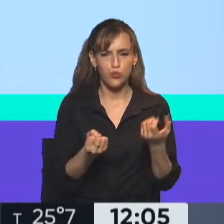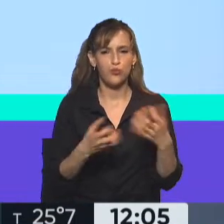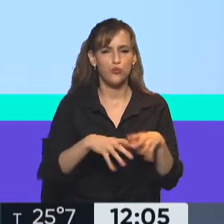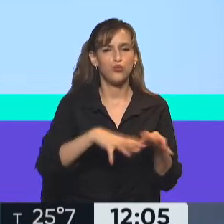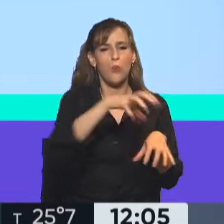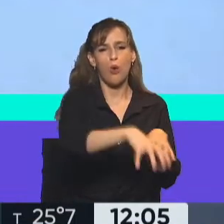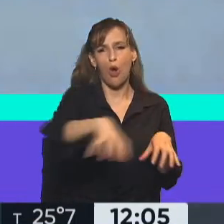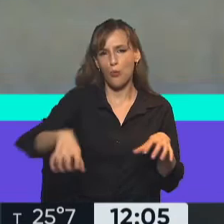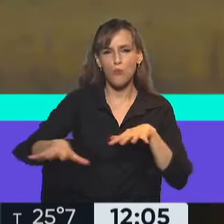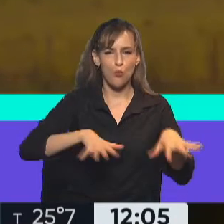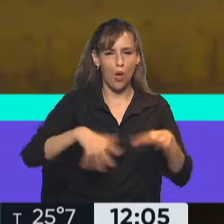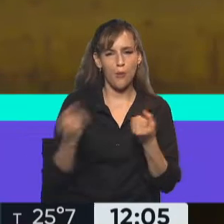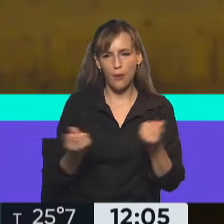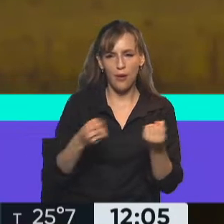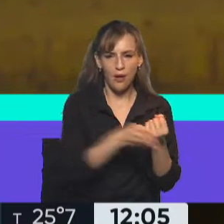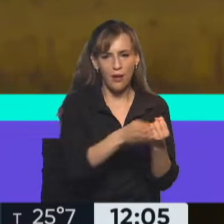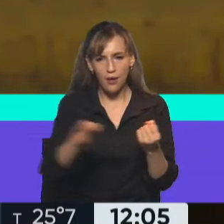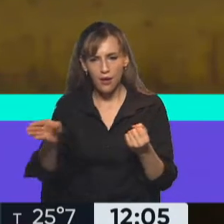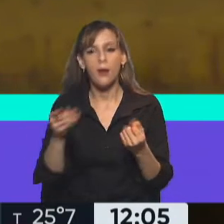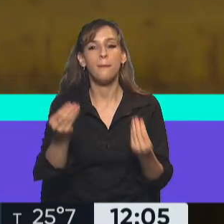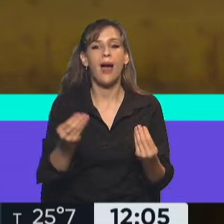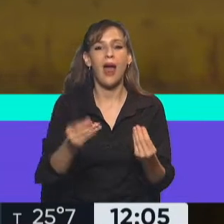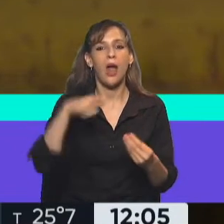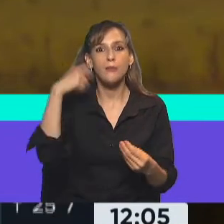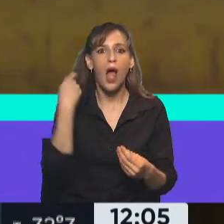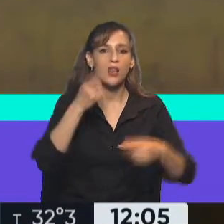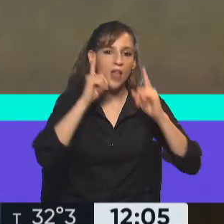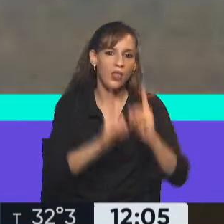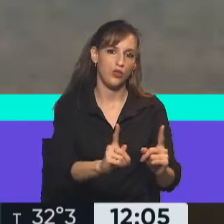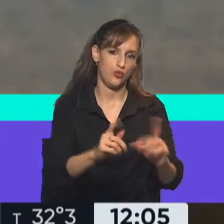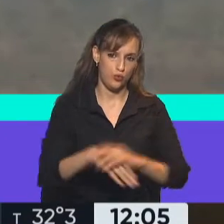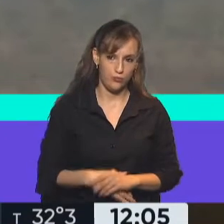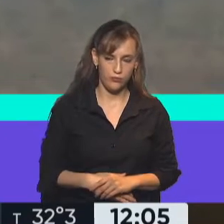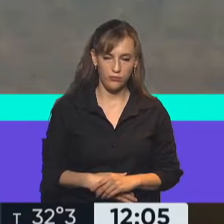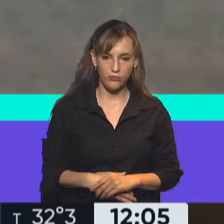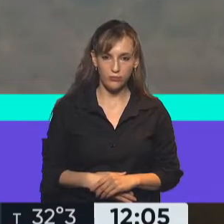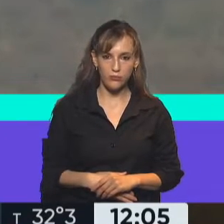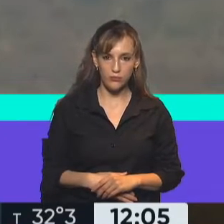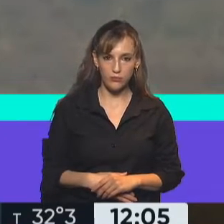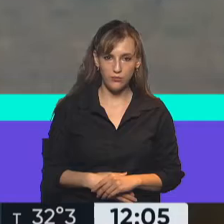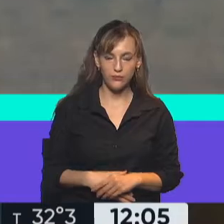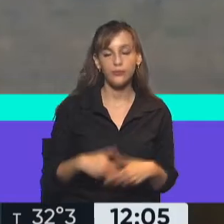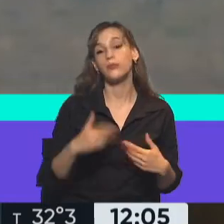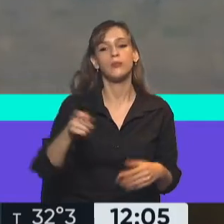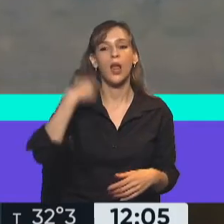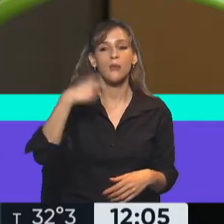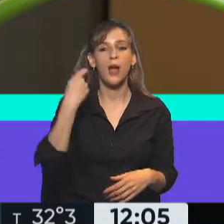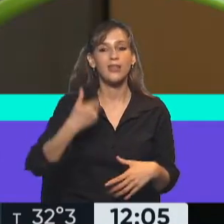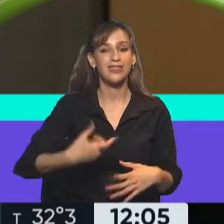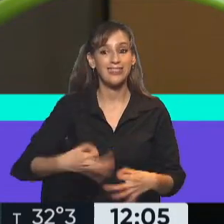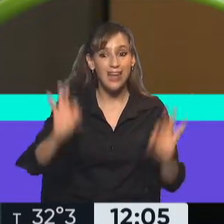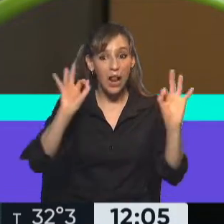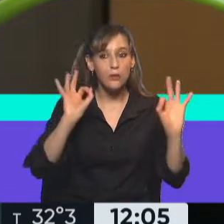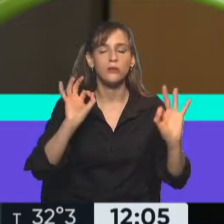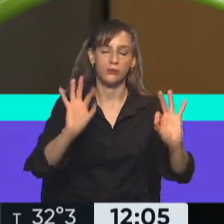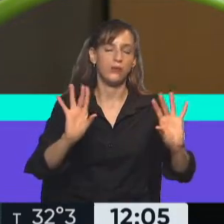un equipo de veterinarios y diferentes insumos para reforzar la atención a las especies dañadas. Hacer el rescate de animales en el marco de incendios es